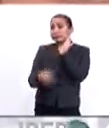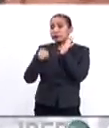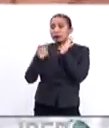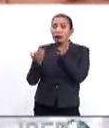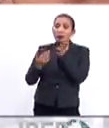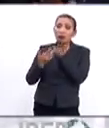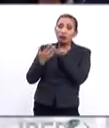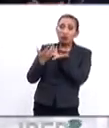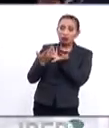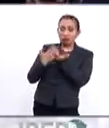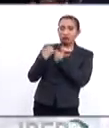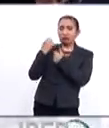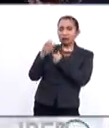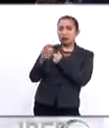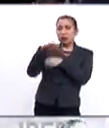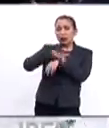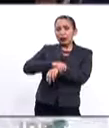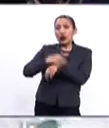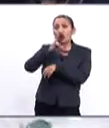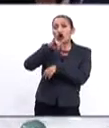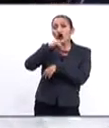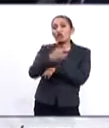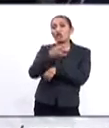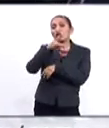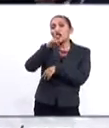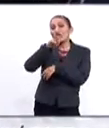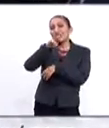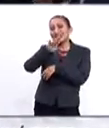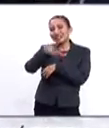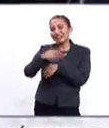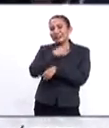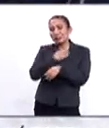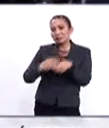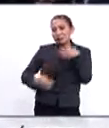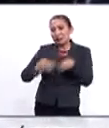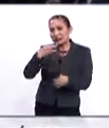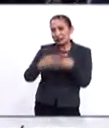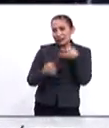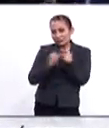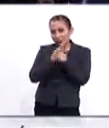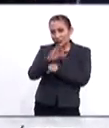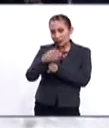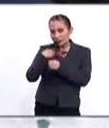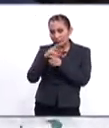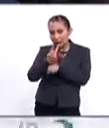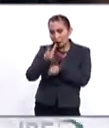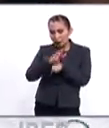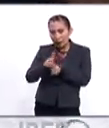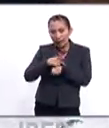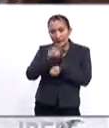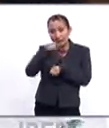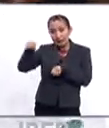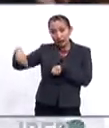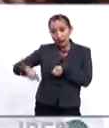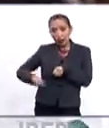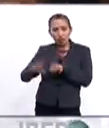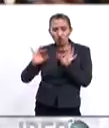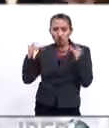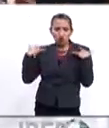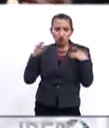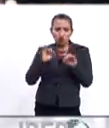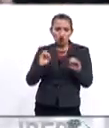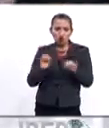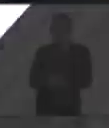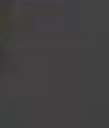aprehensión ante esta situación. Jorge Rodríguez, ministro de Comunicación e Información de Venezuela, deslindó al gobierno de este